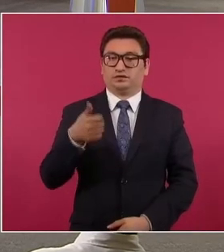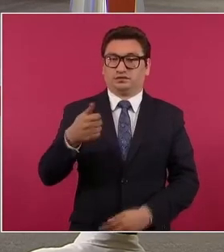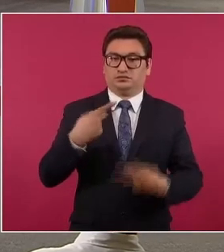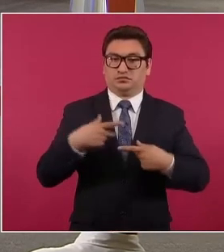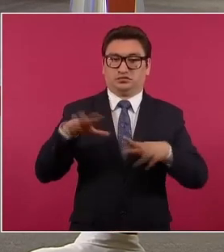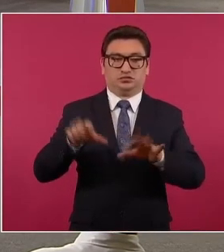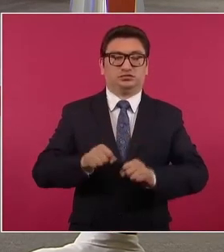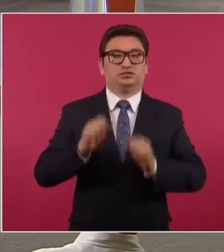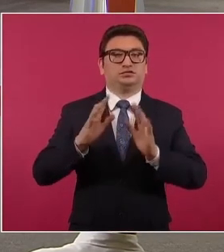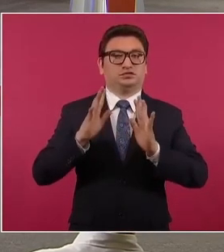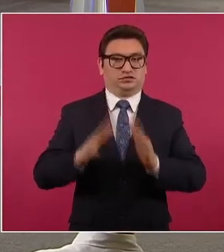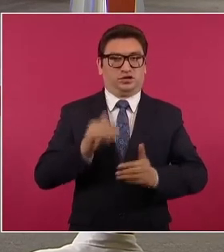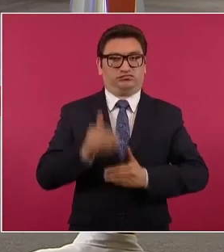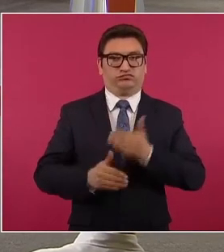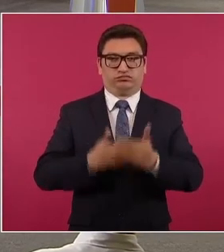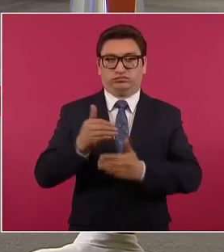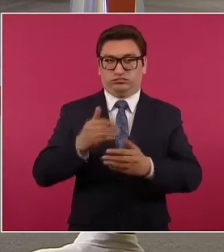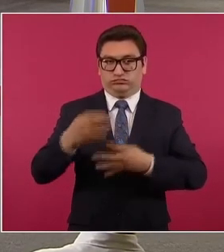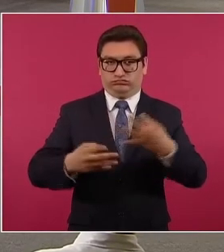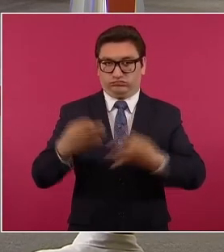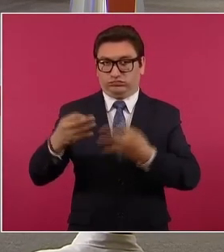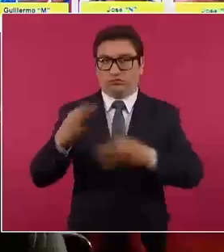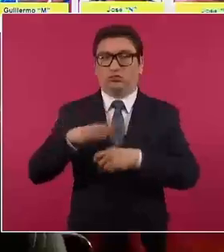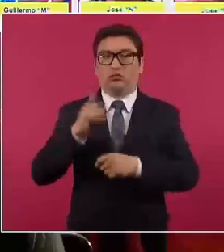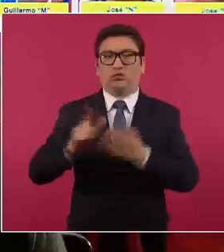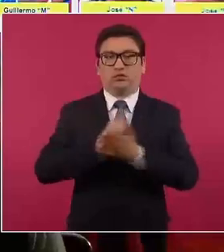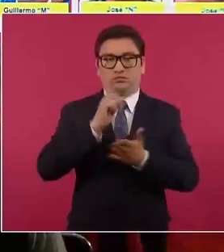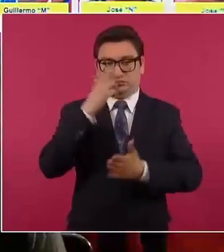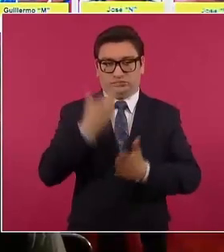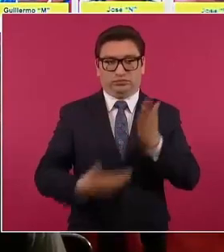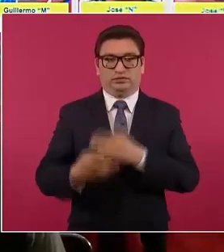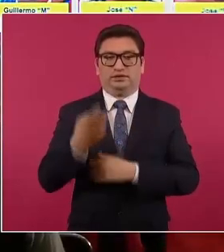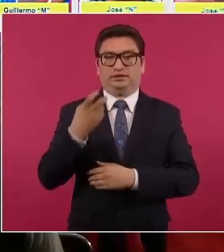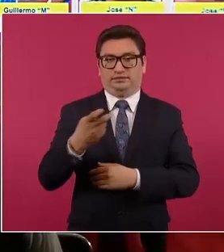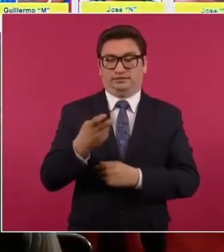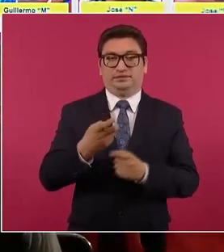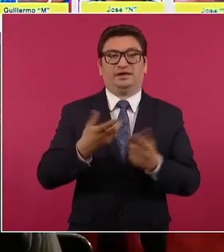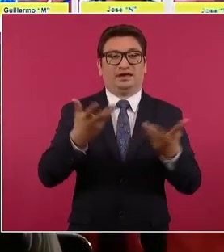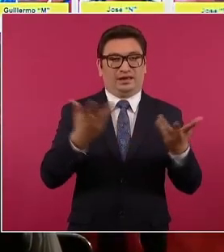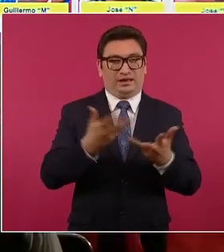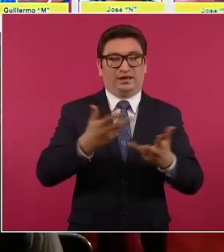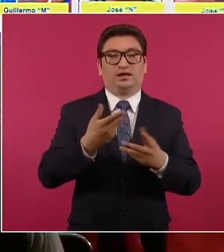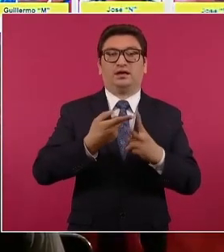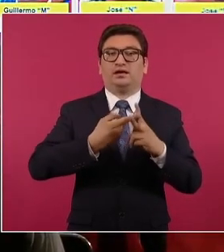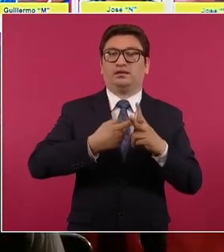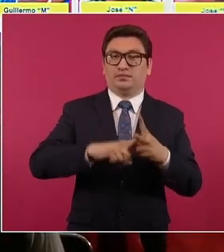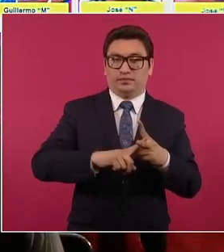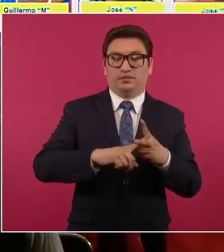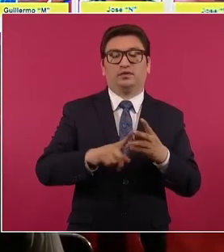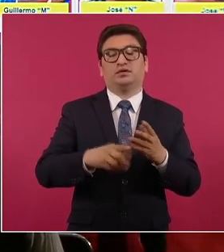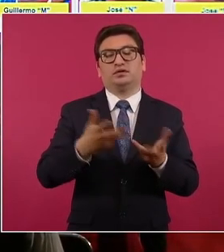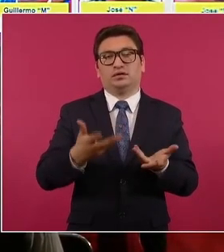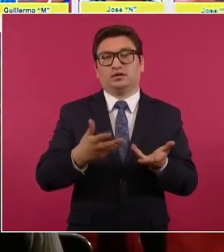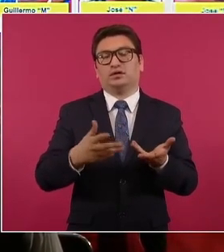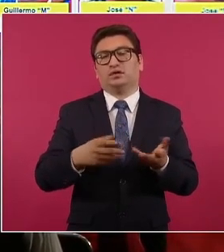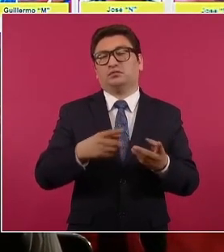diferentes eventos de carácter delictivo. Es decir, de estos hechos que derivaron en diferentes